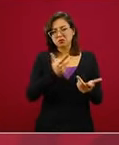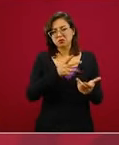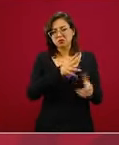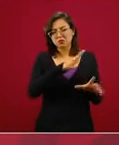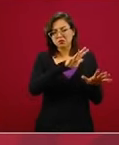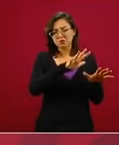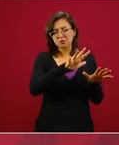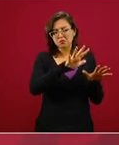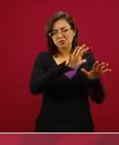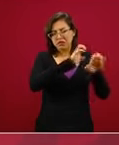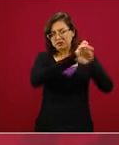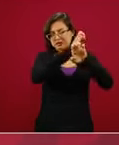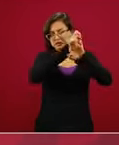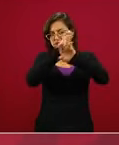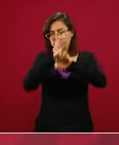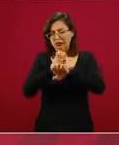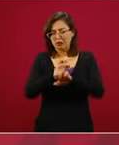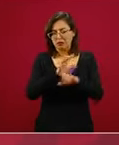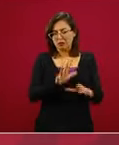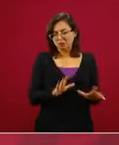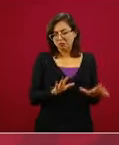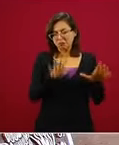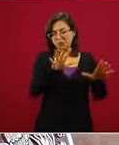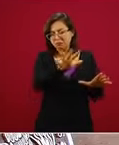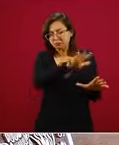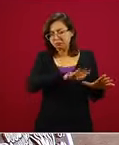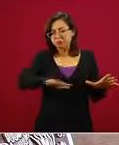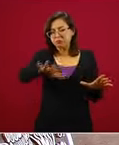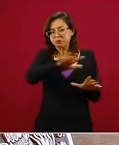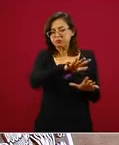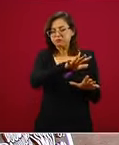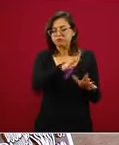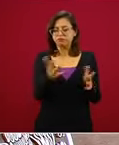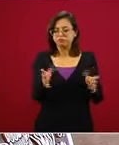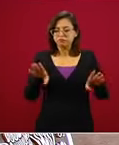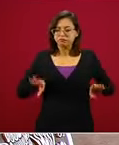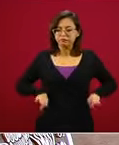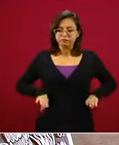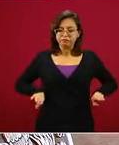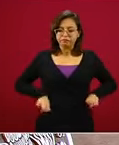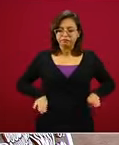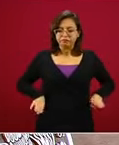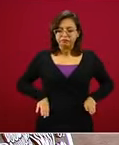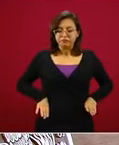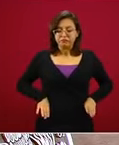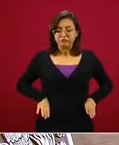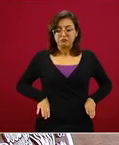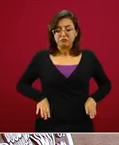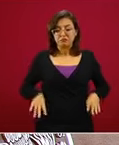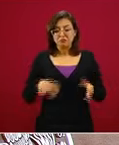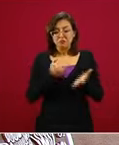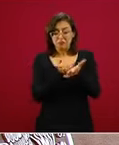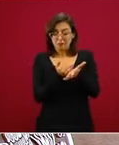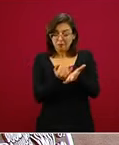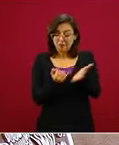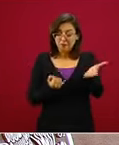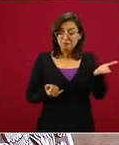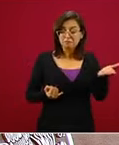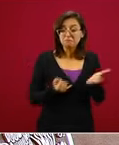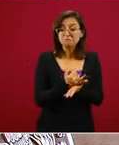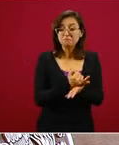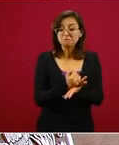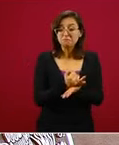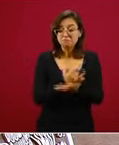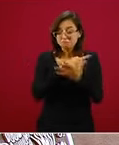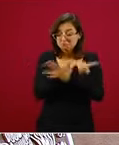decide que no va a catar